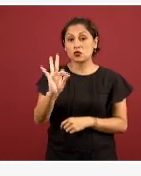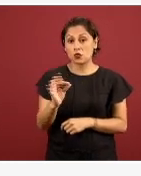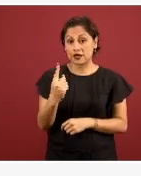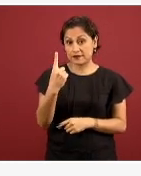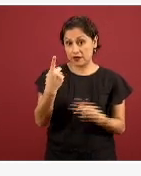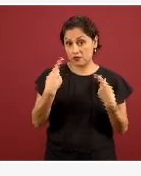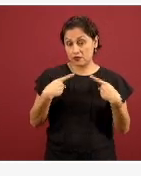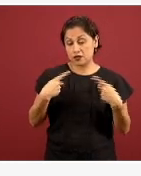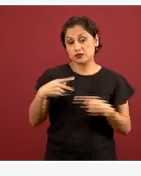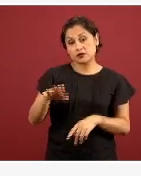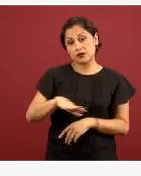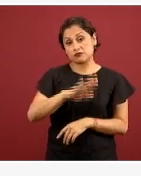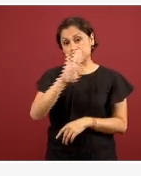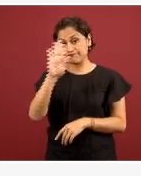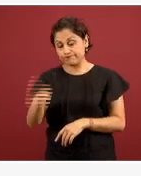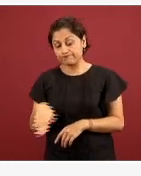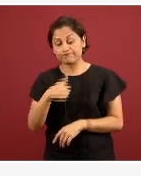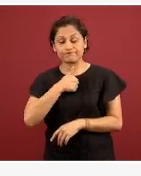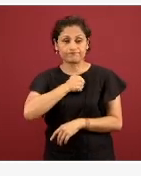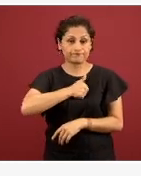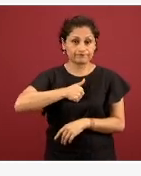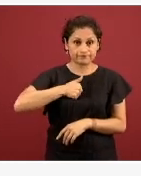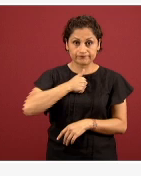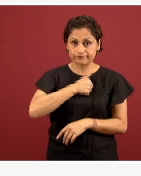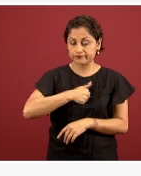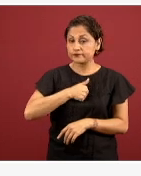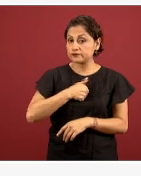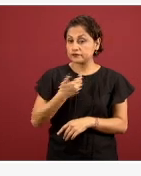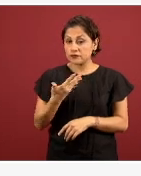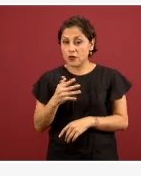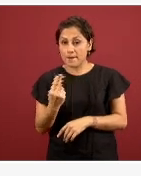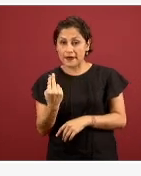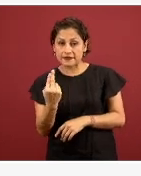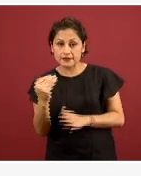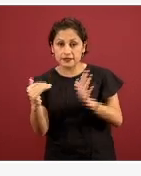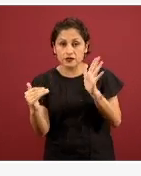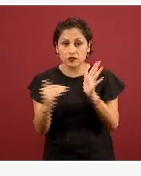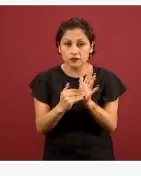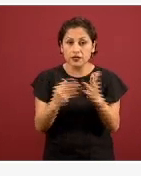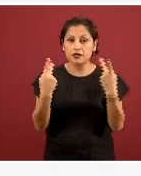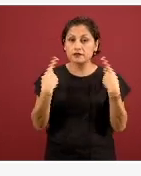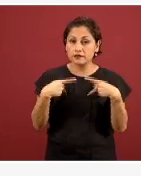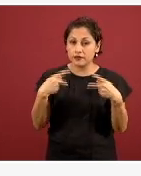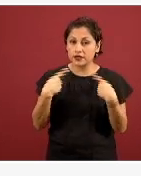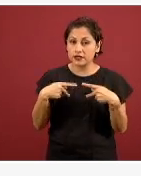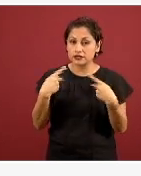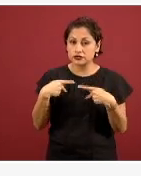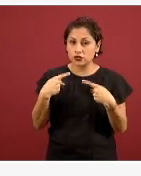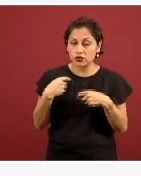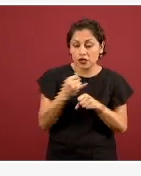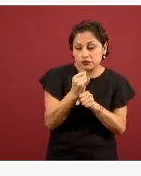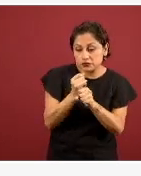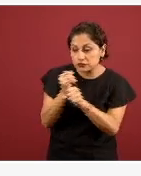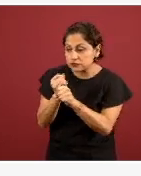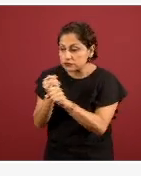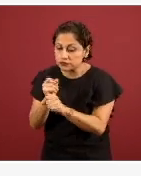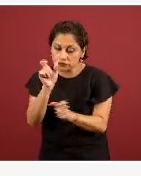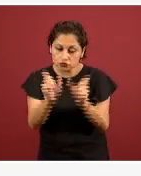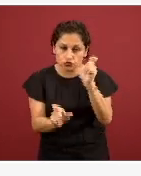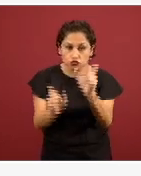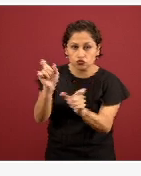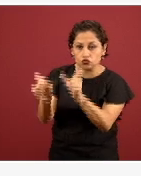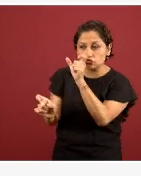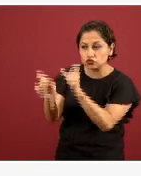defunciones. Son más de veinticinco mil personas, las que hasta el momento han sido estudiadas desde que se